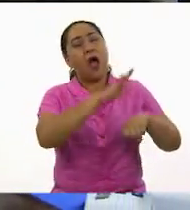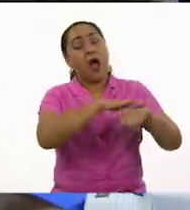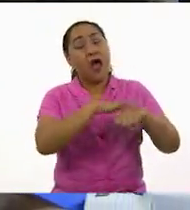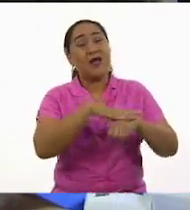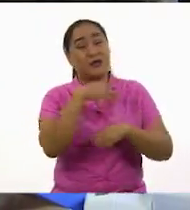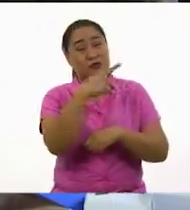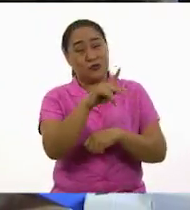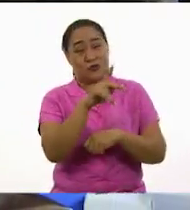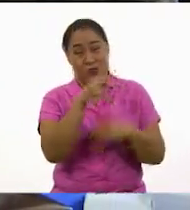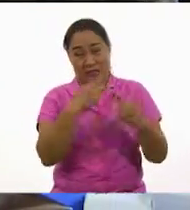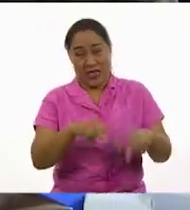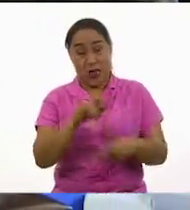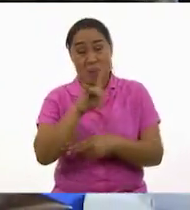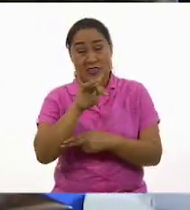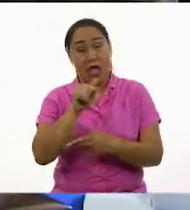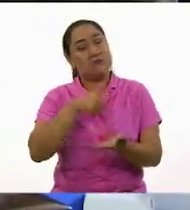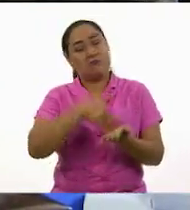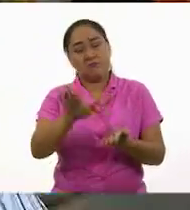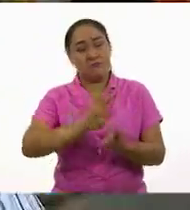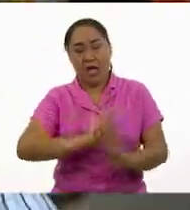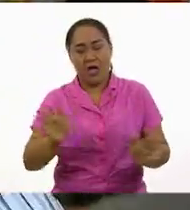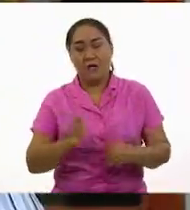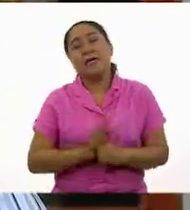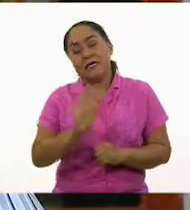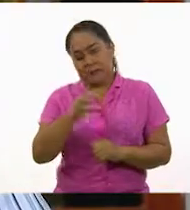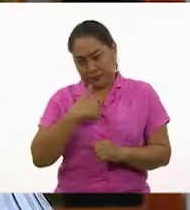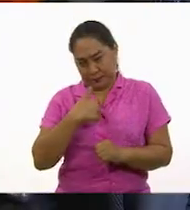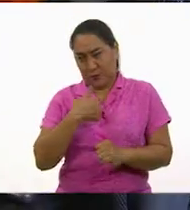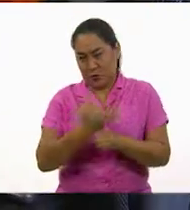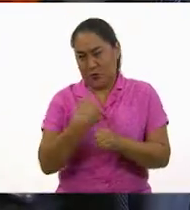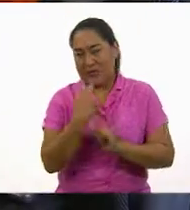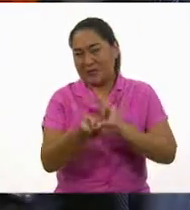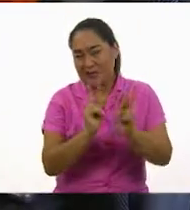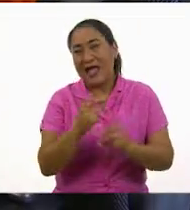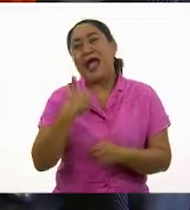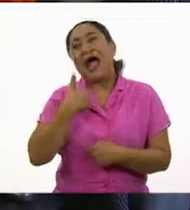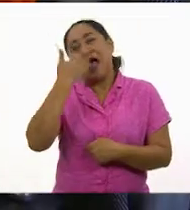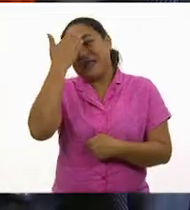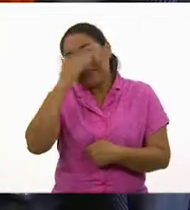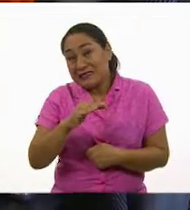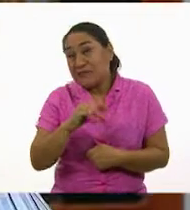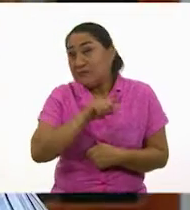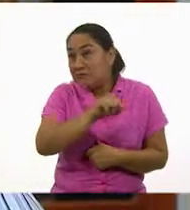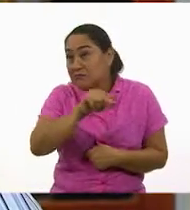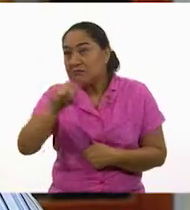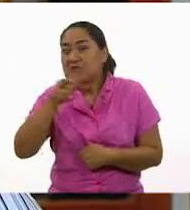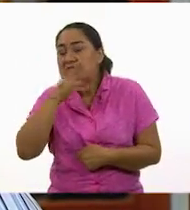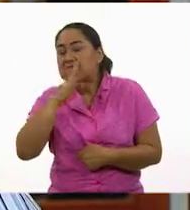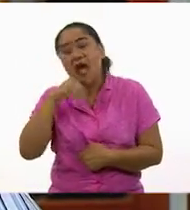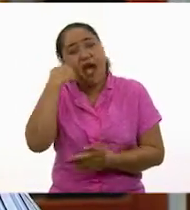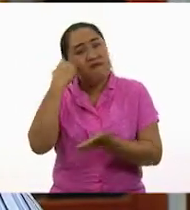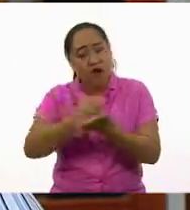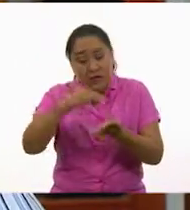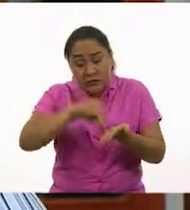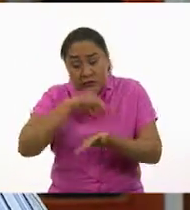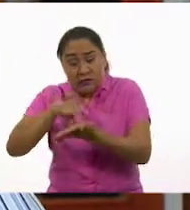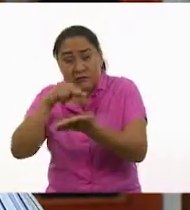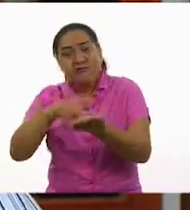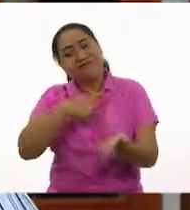vamos a expulsar a Lupita. Justo de eso quiero hablarle. Mire, yo sé que los padres de familia están fundando firmas para expulsar a Lupita.